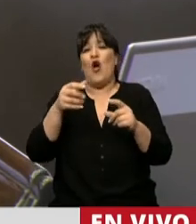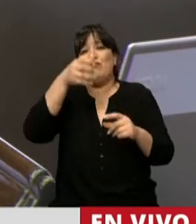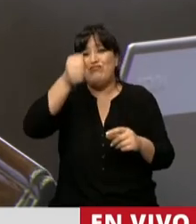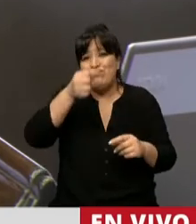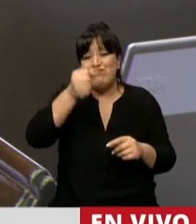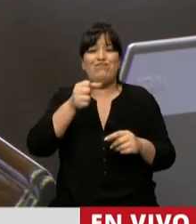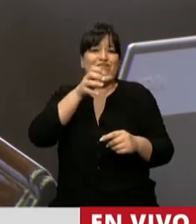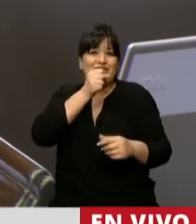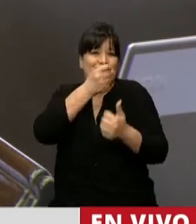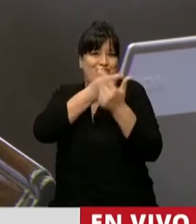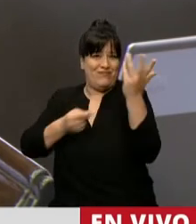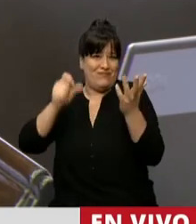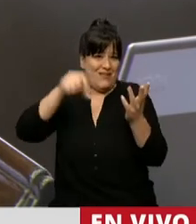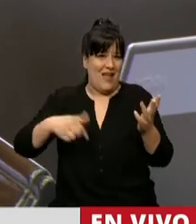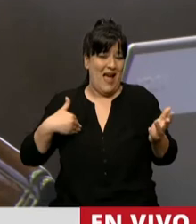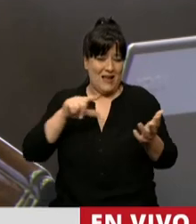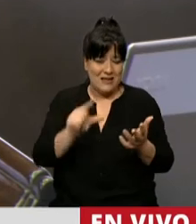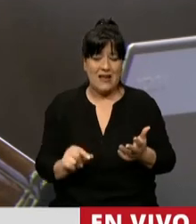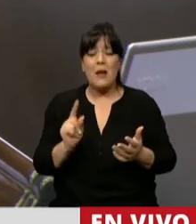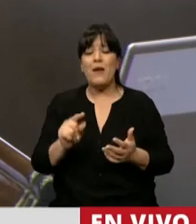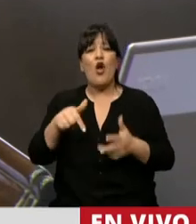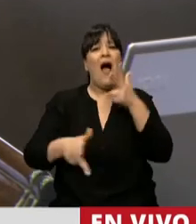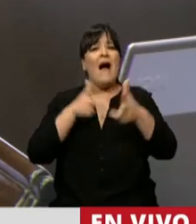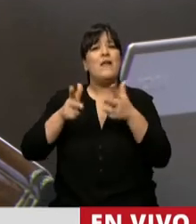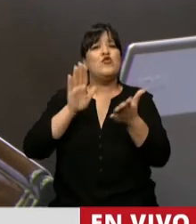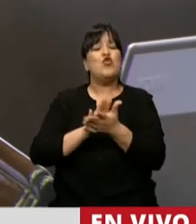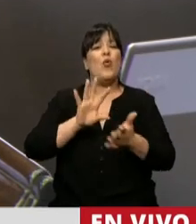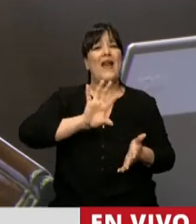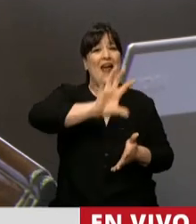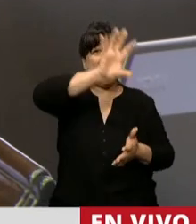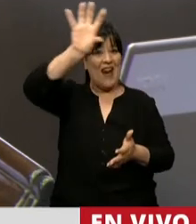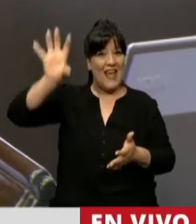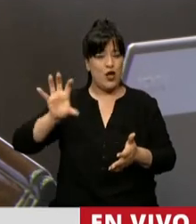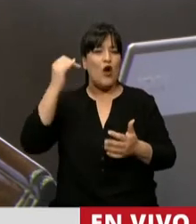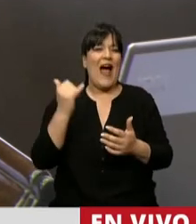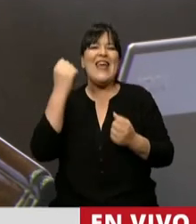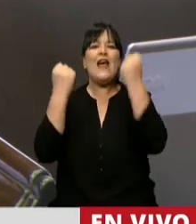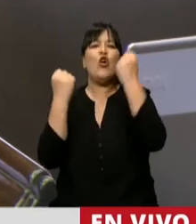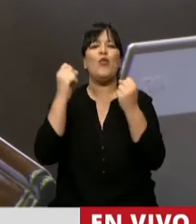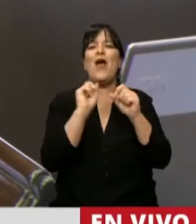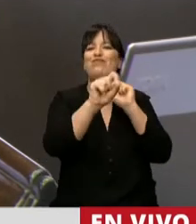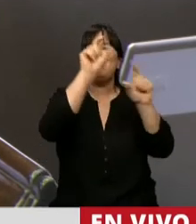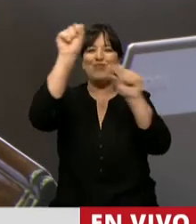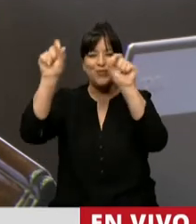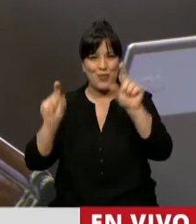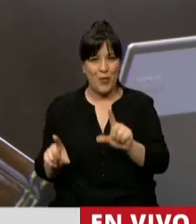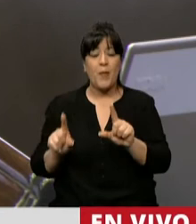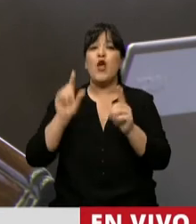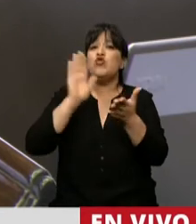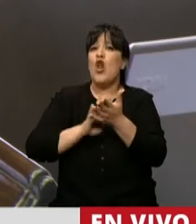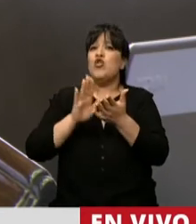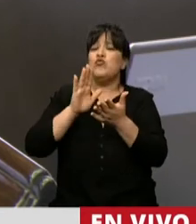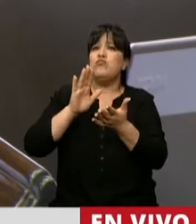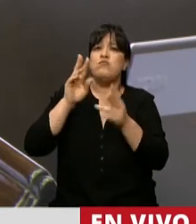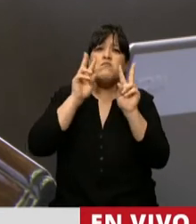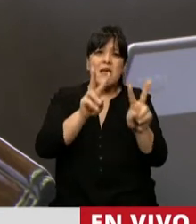de la Argentina. Pero esto que estamos hablando de las economías regionales, no solamente hay que mirarlo desde el punto de vista productivo